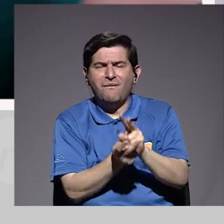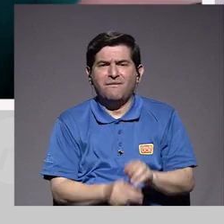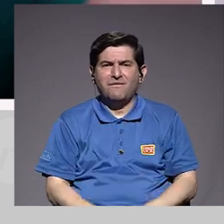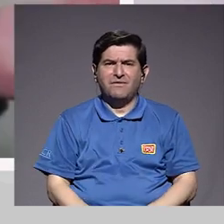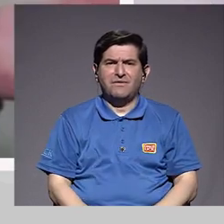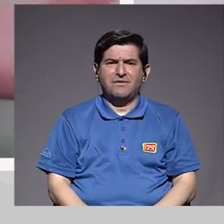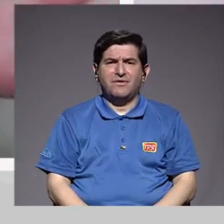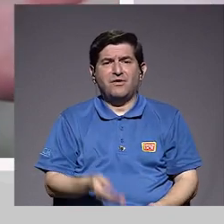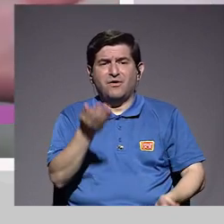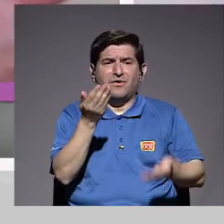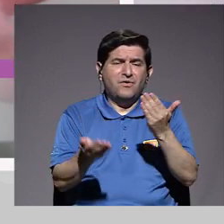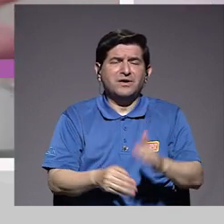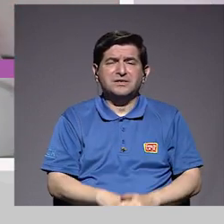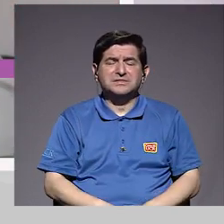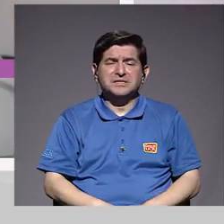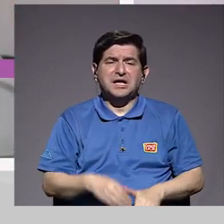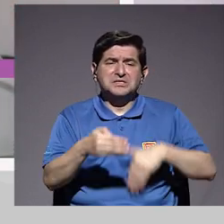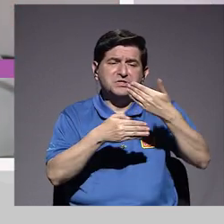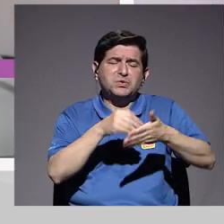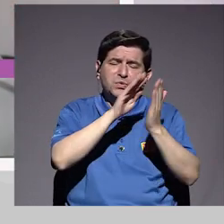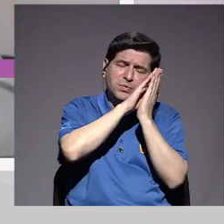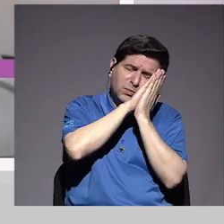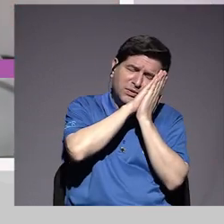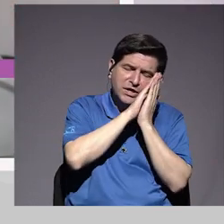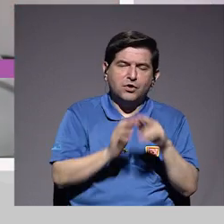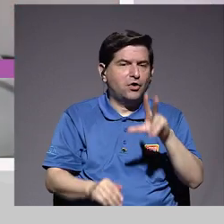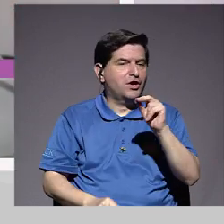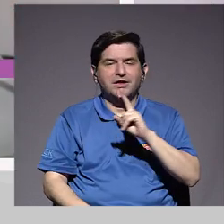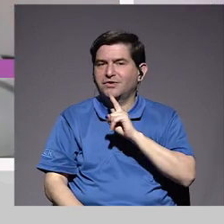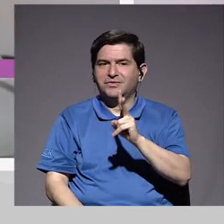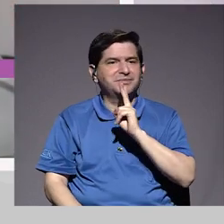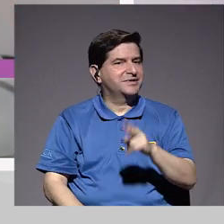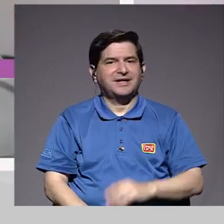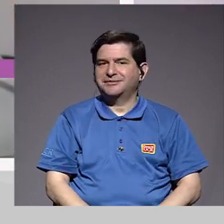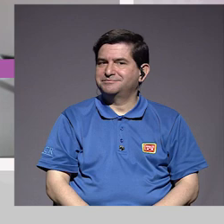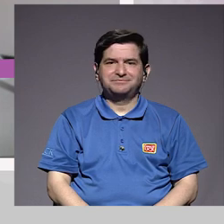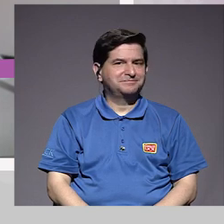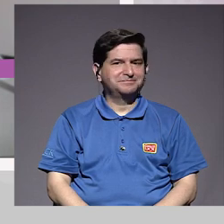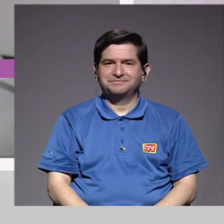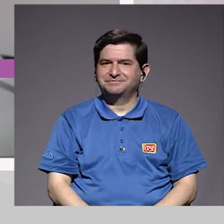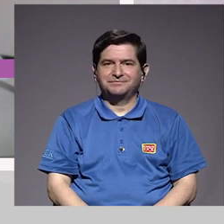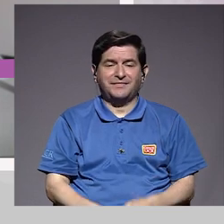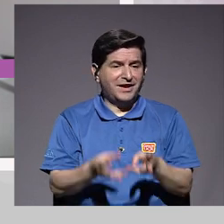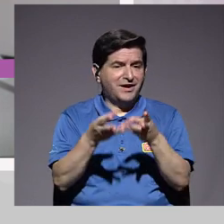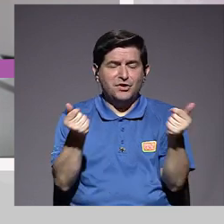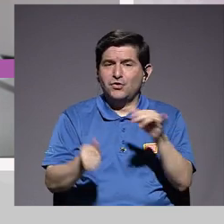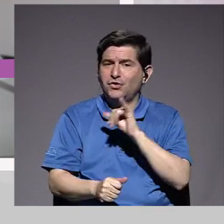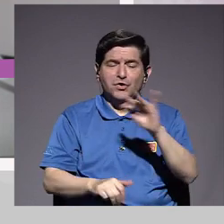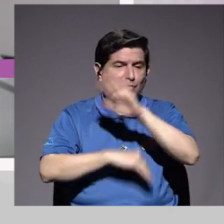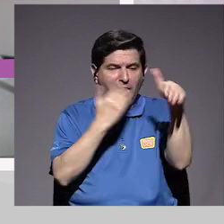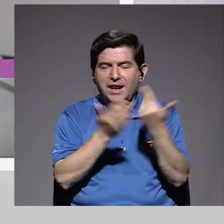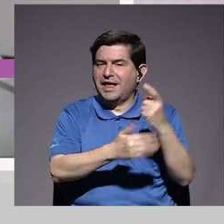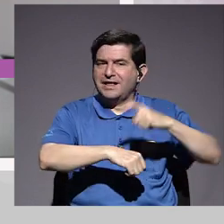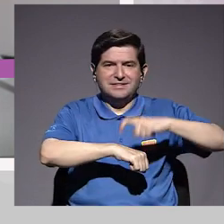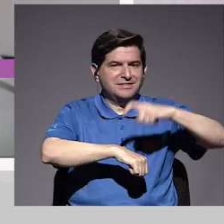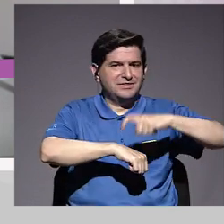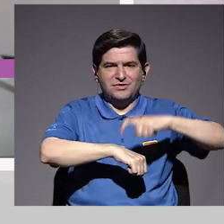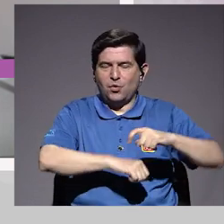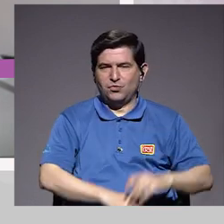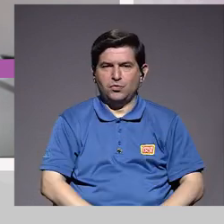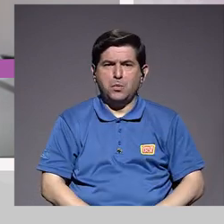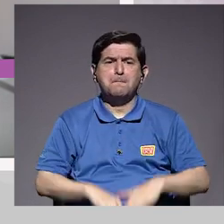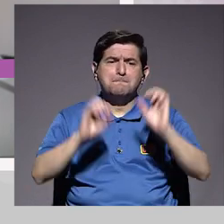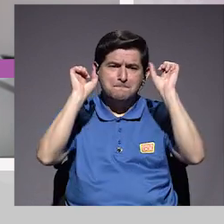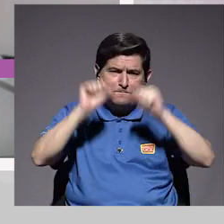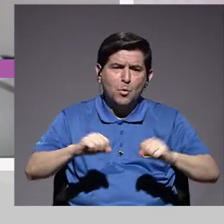vez nos desueñen donde vamos y no es cierto. O simplemente, pues, no se resuelve igual que en todos los momentos porque, aunque sí puede generar más